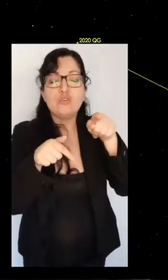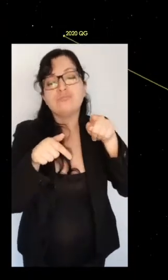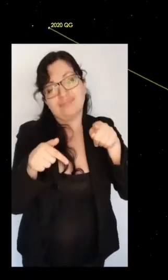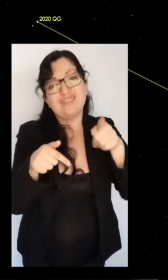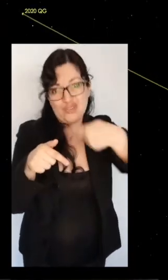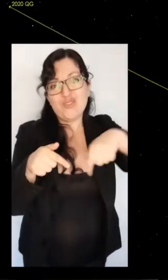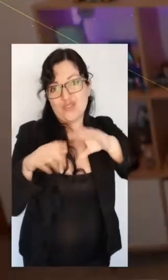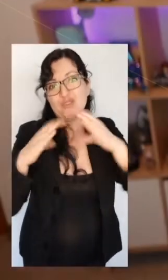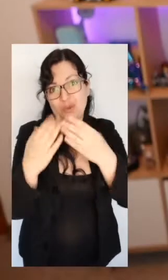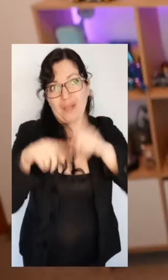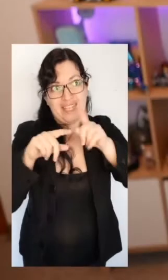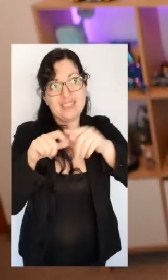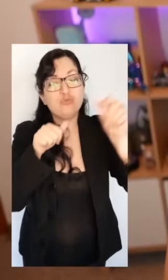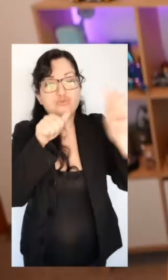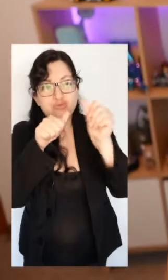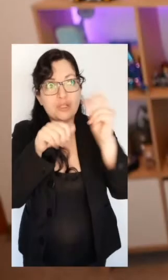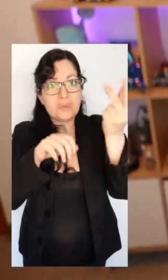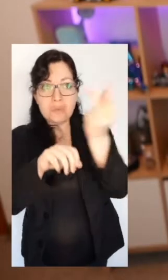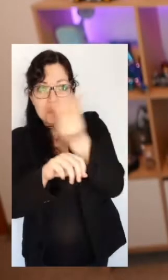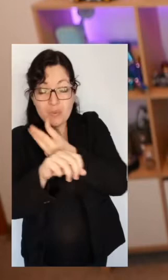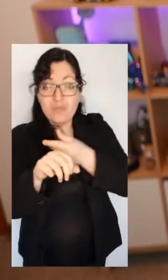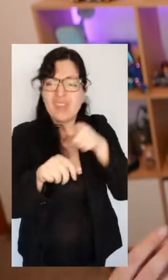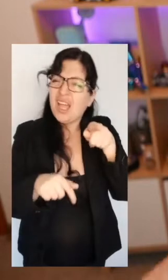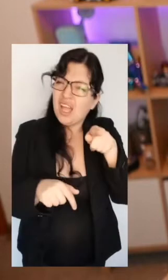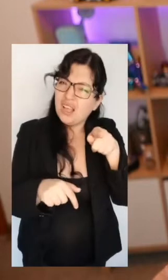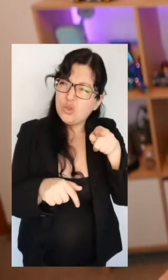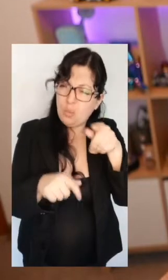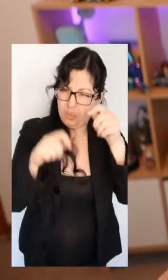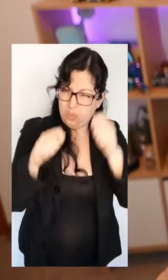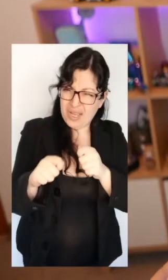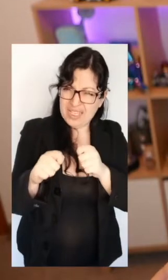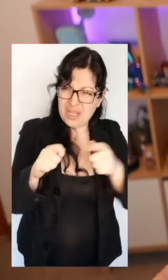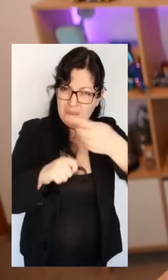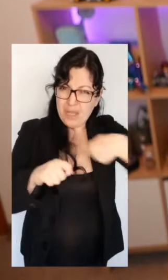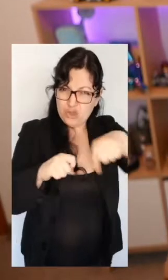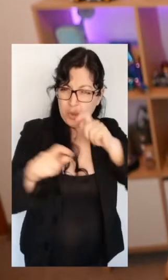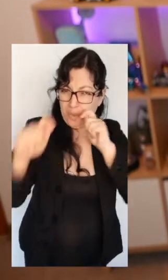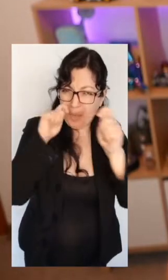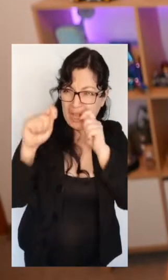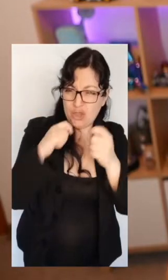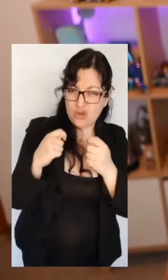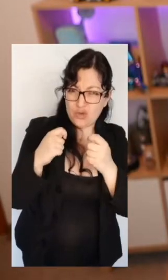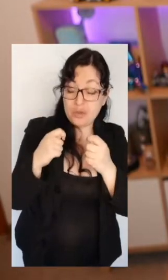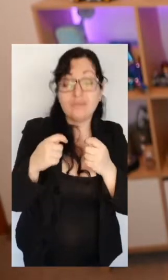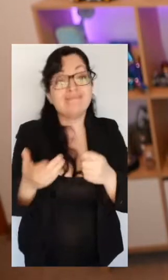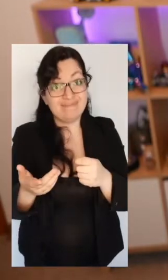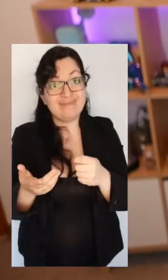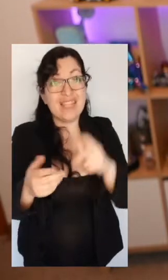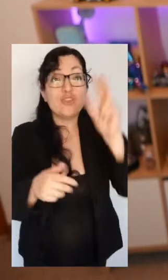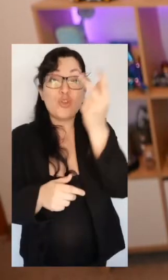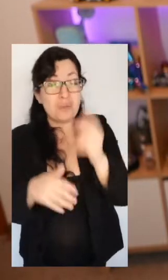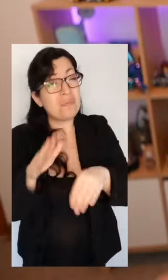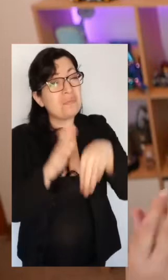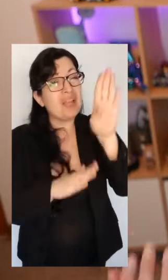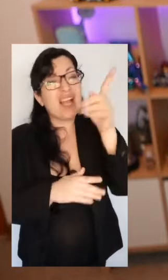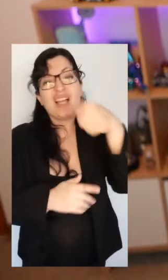de nuestro planeta. ¿Estos objetos podrían resultar peligrosos para nosotros? La mayoría de los asteroides no